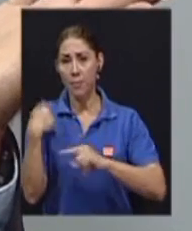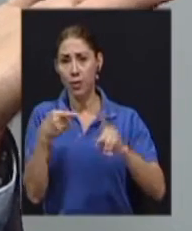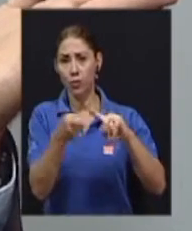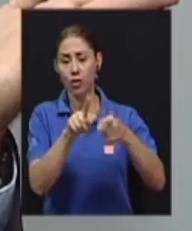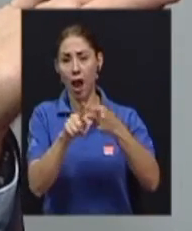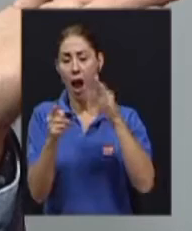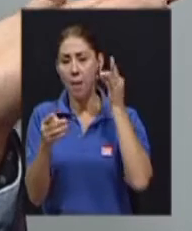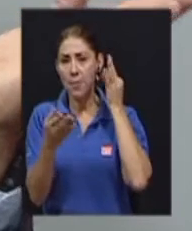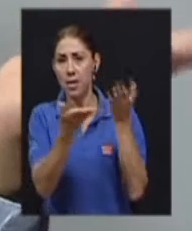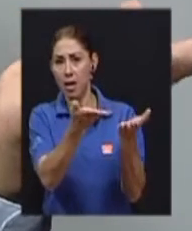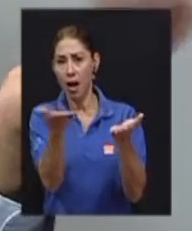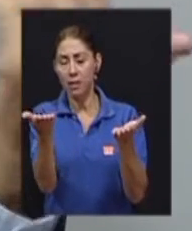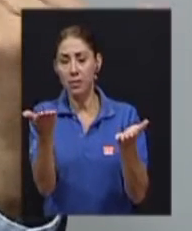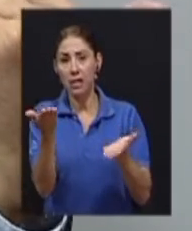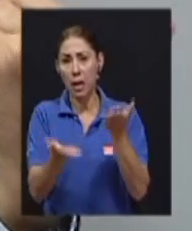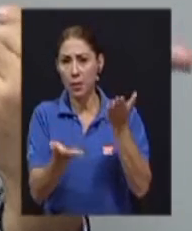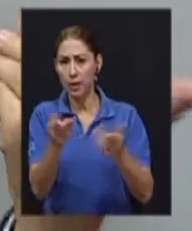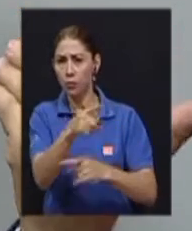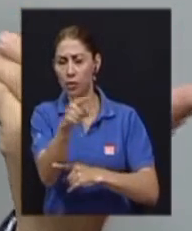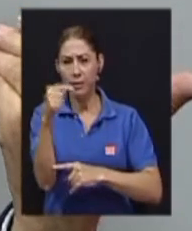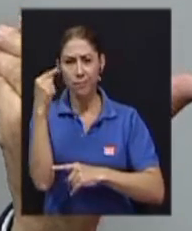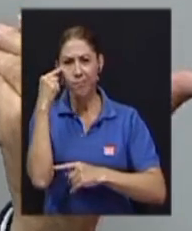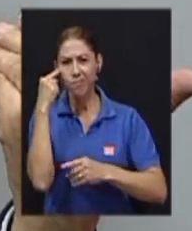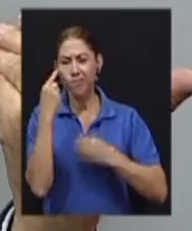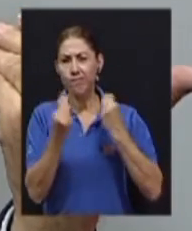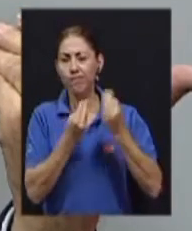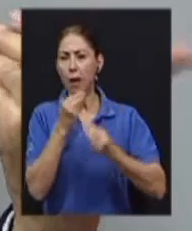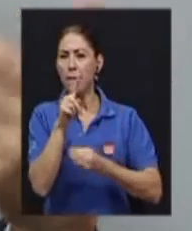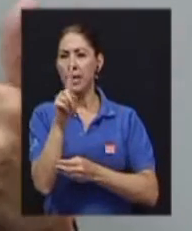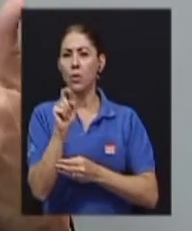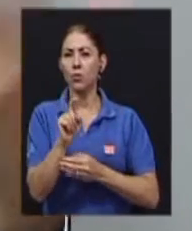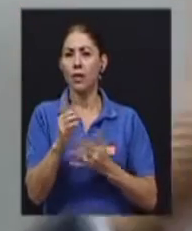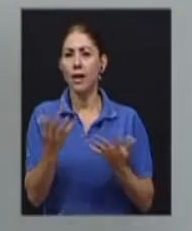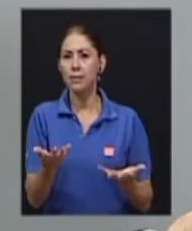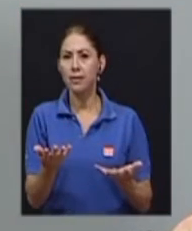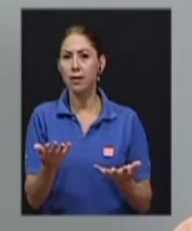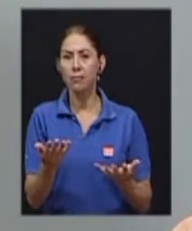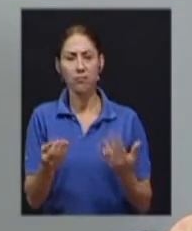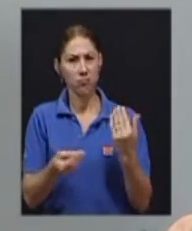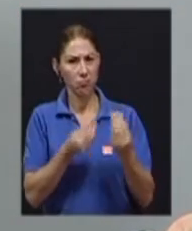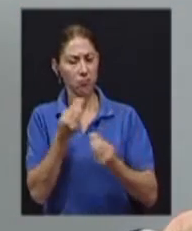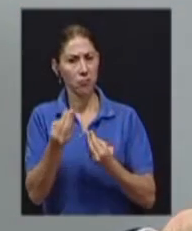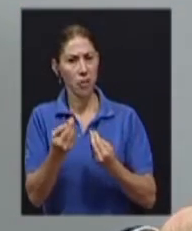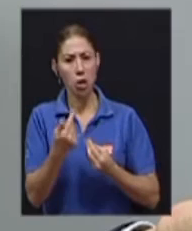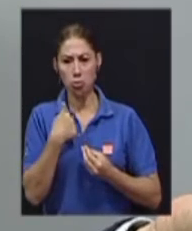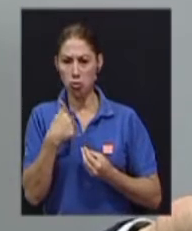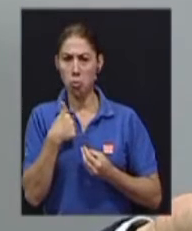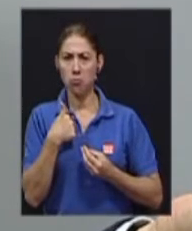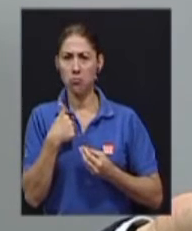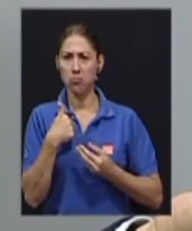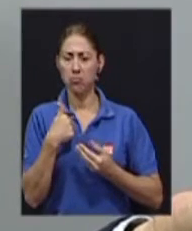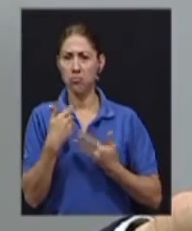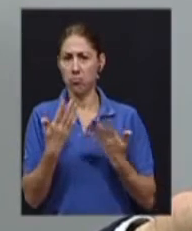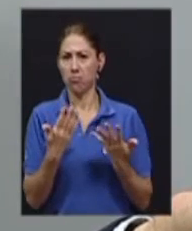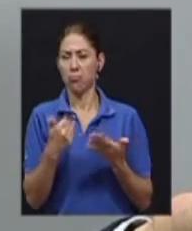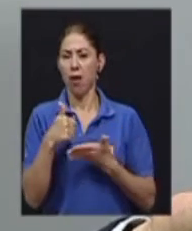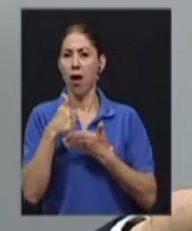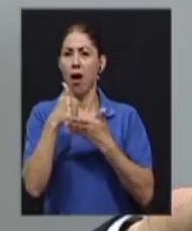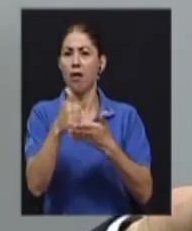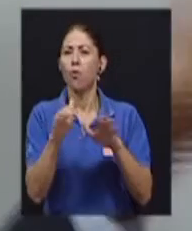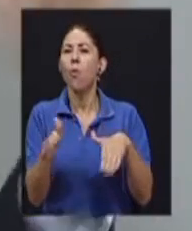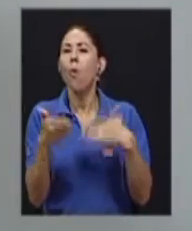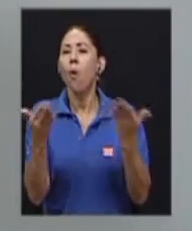preguntarse es ¿y de qué manera puedo yo, amiga o amigo,